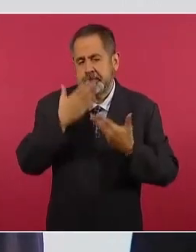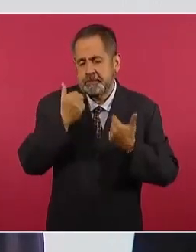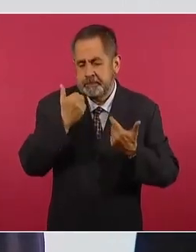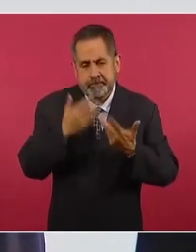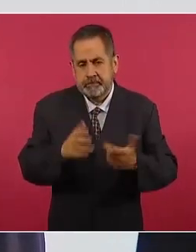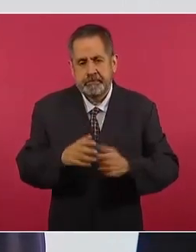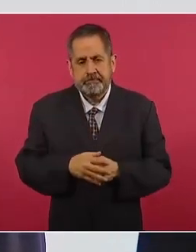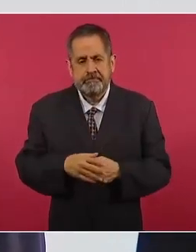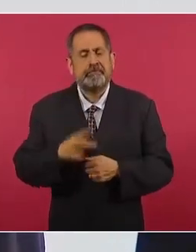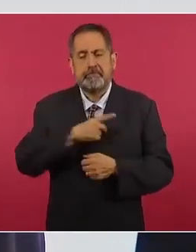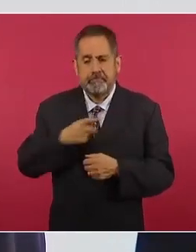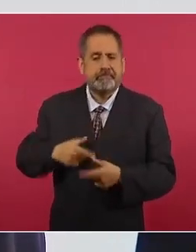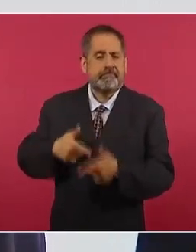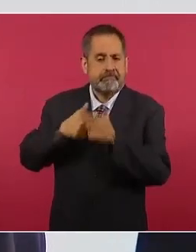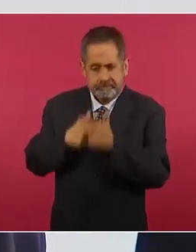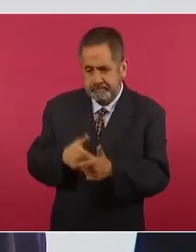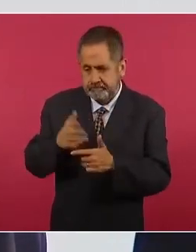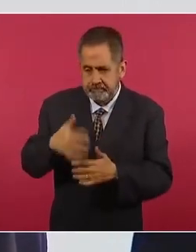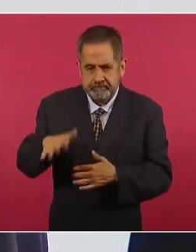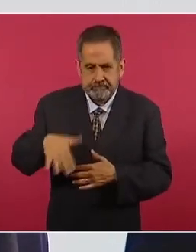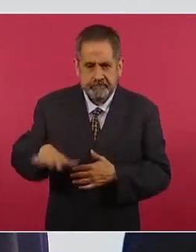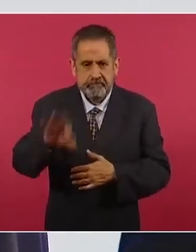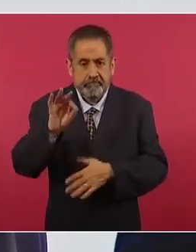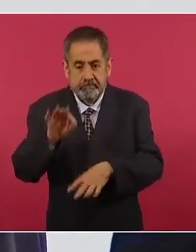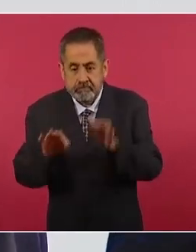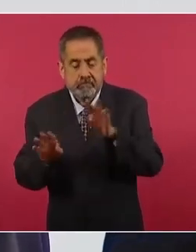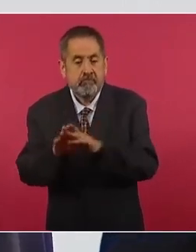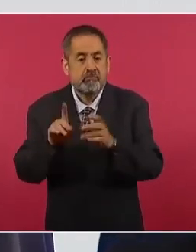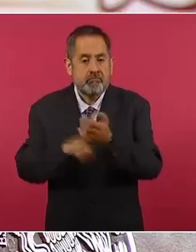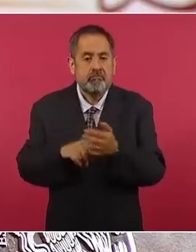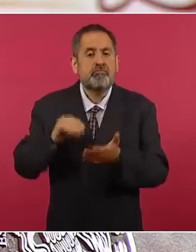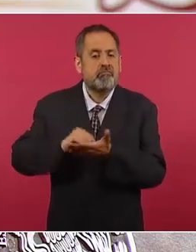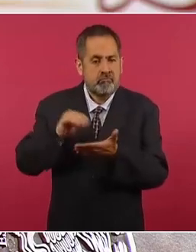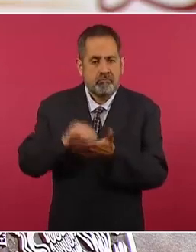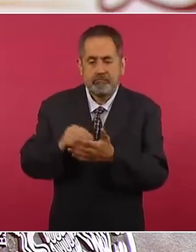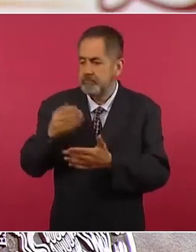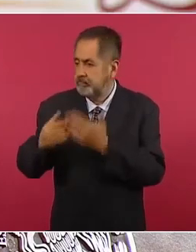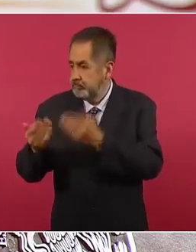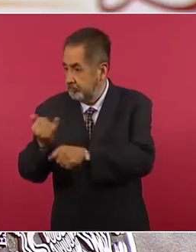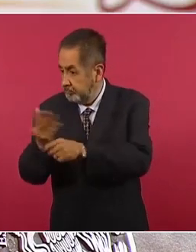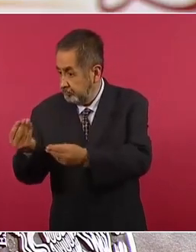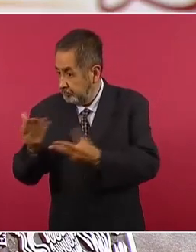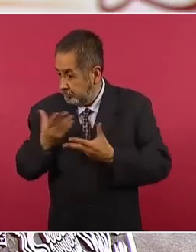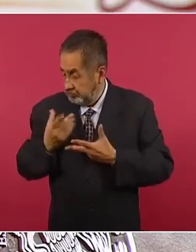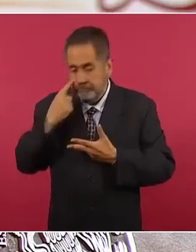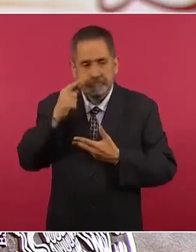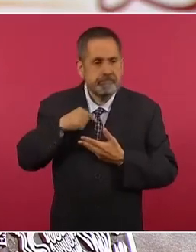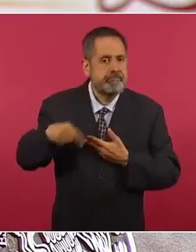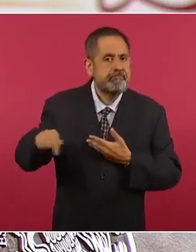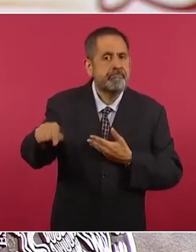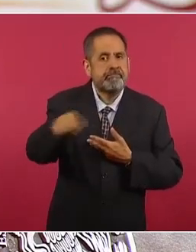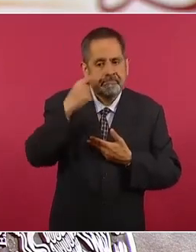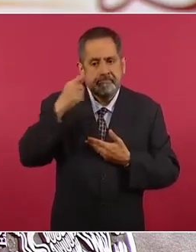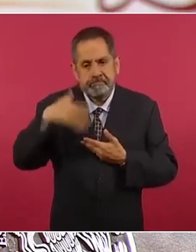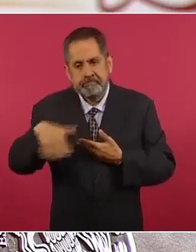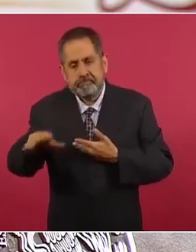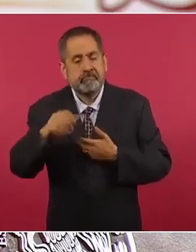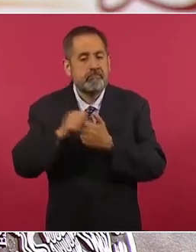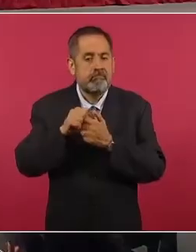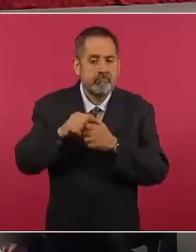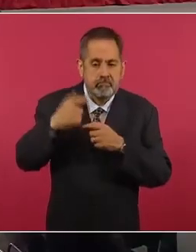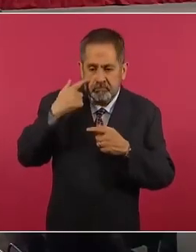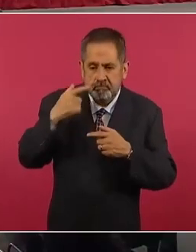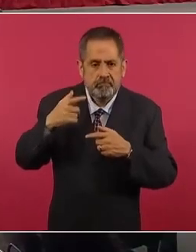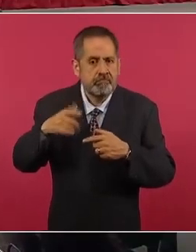continuar en la búsqueda en puntos que todavía tenemos con información para realizar aviones de búsqueda de los